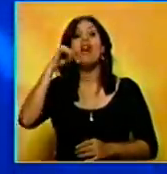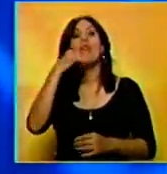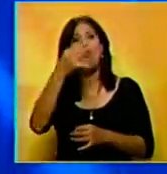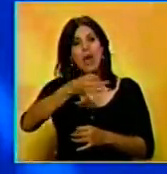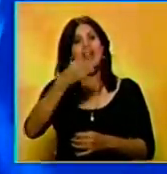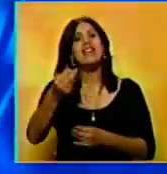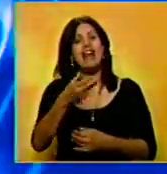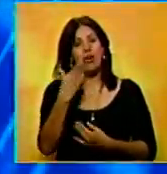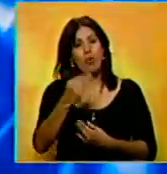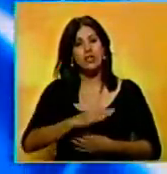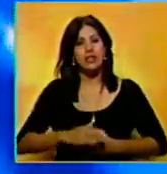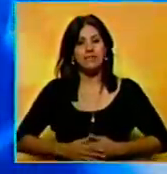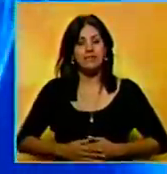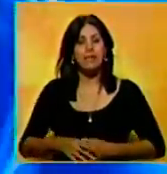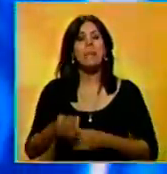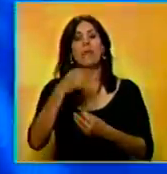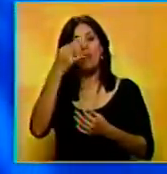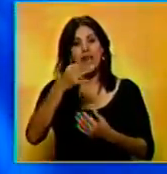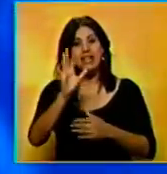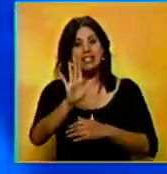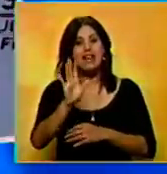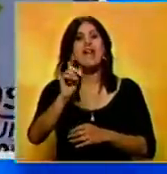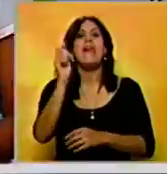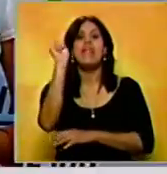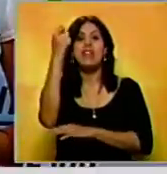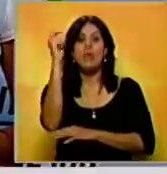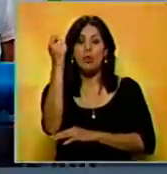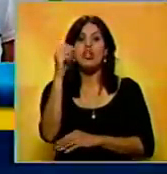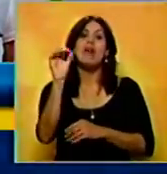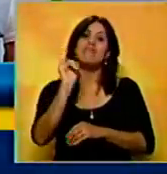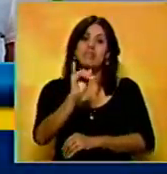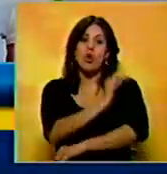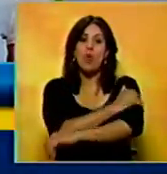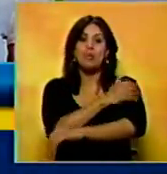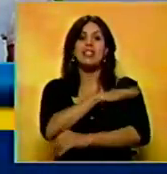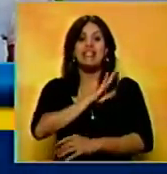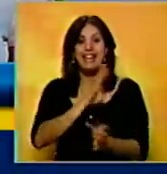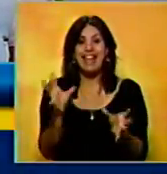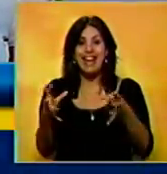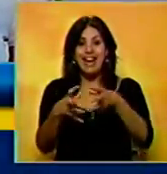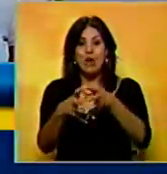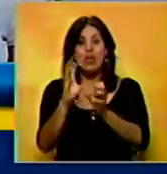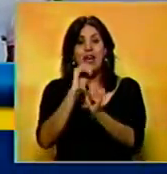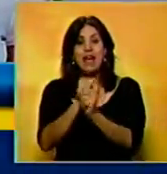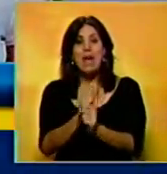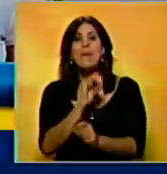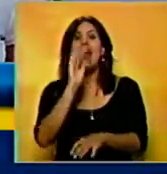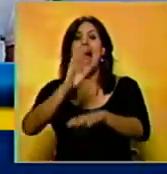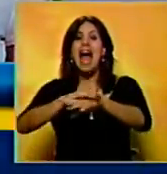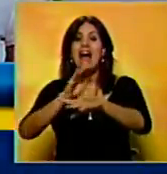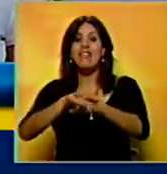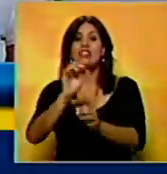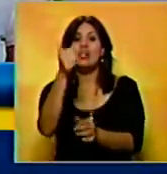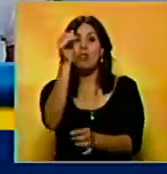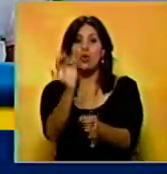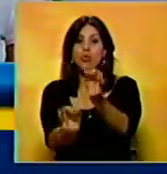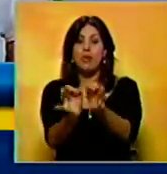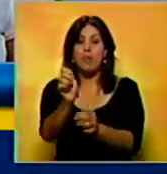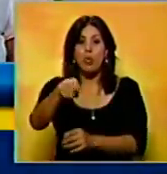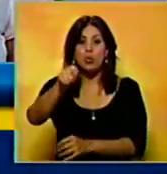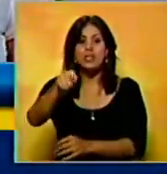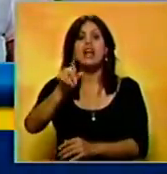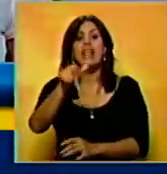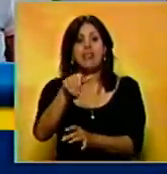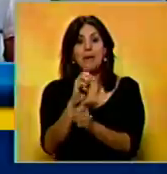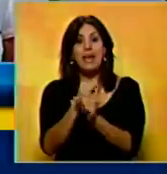tardes, Claudia. Buenas tardes, así es. Los diputados de la oposición, por supuesto, también están reunidos esperando este pronunciamiento del Tribunal Supremo de Justicia.